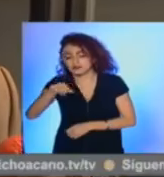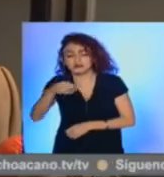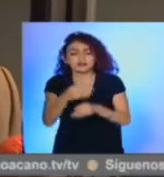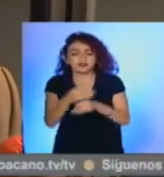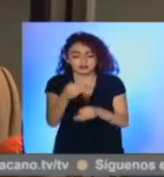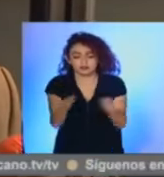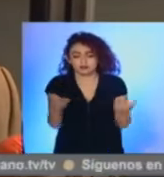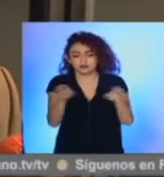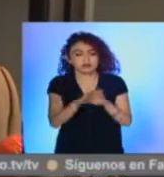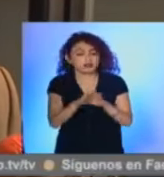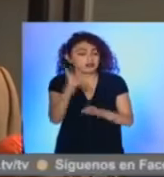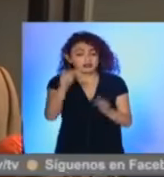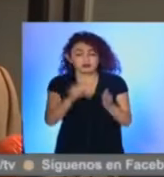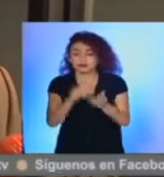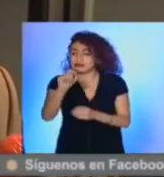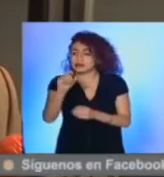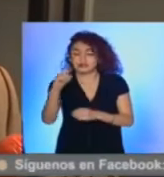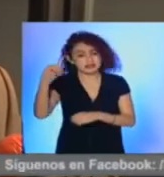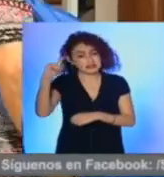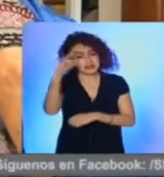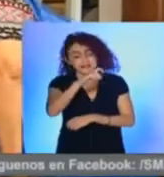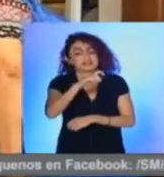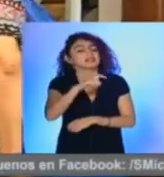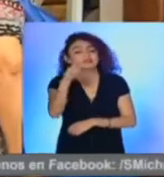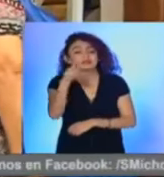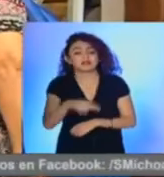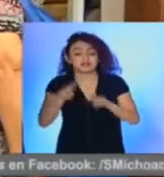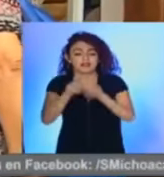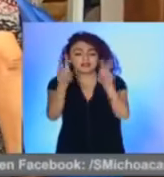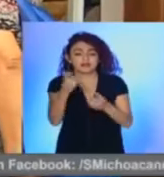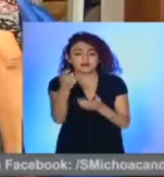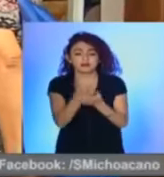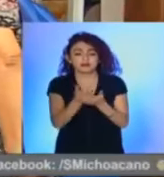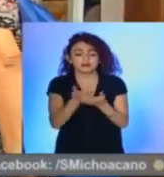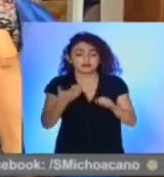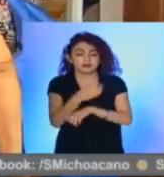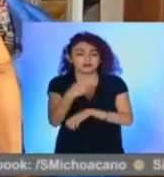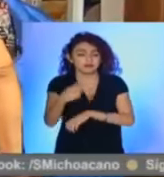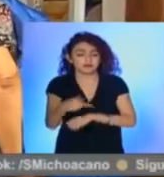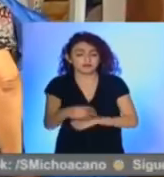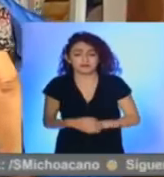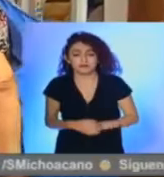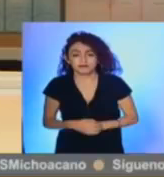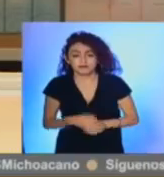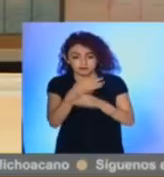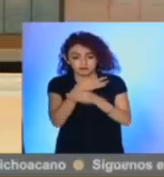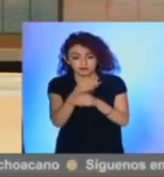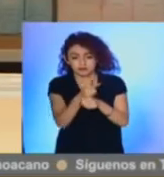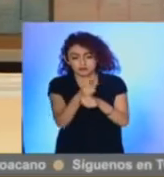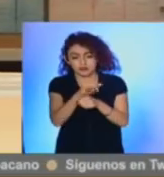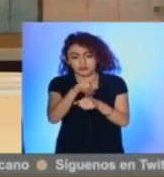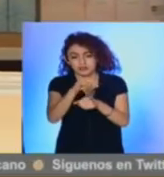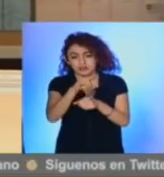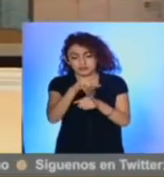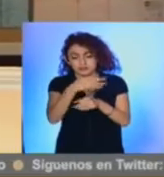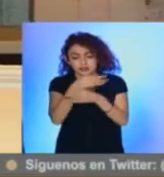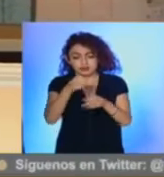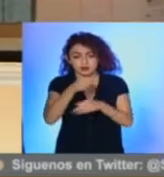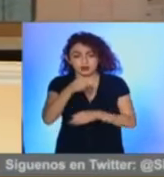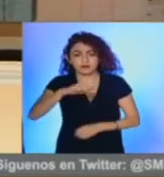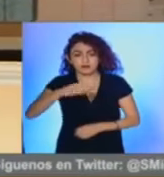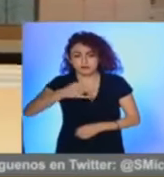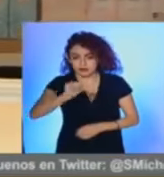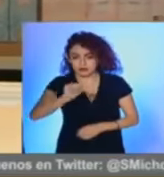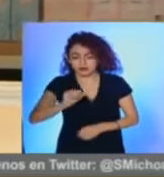que el cierre de años espera nada fácil en materia económica para la entidad. Con imágenes de Francisco, reportó